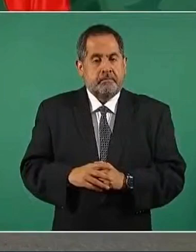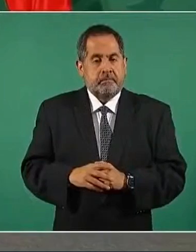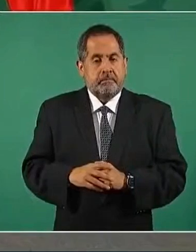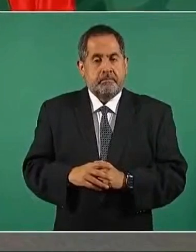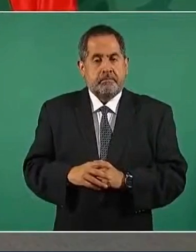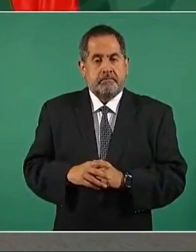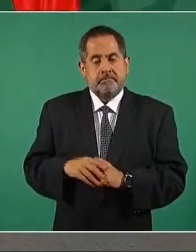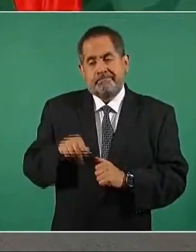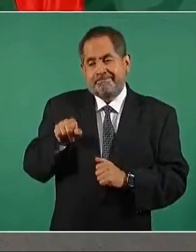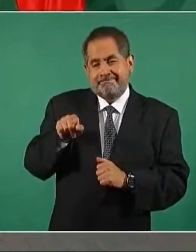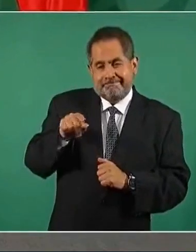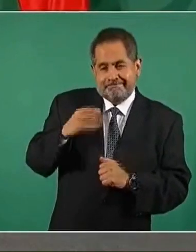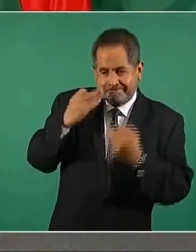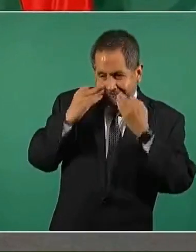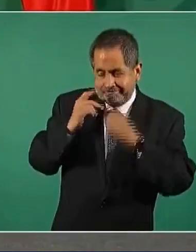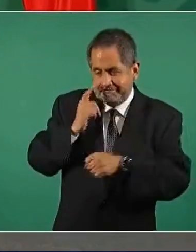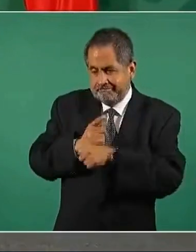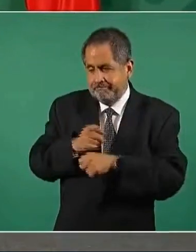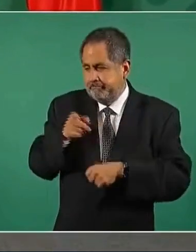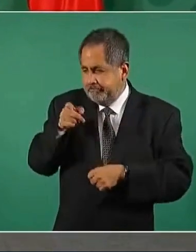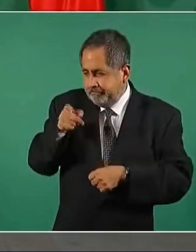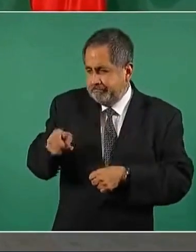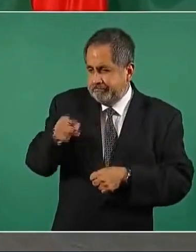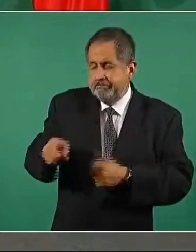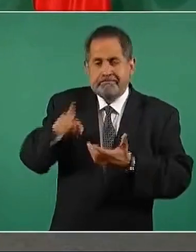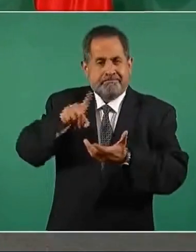tenía muchos bienes.